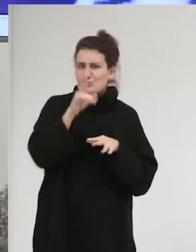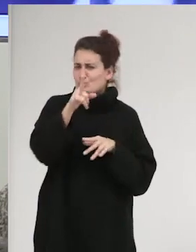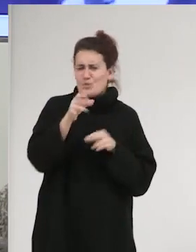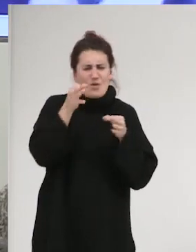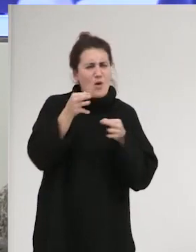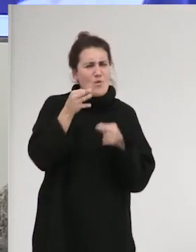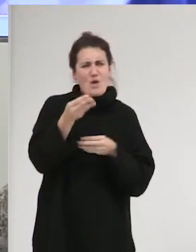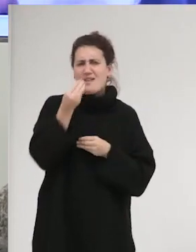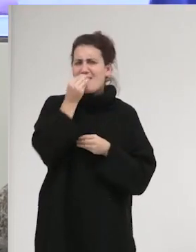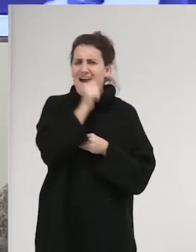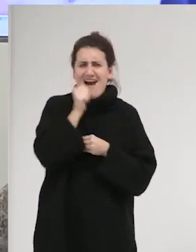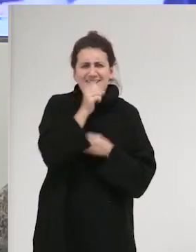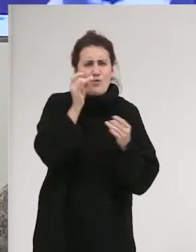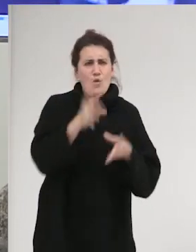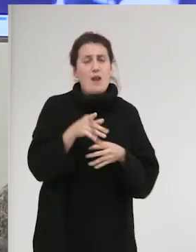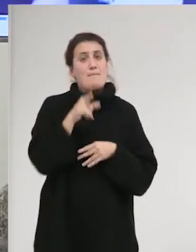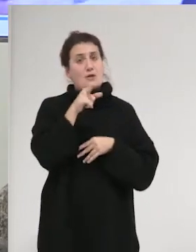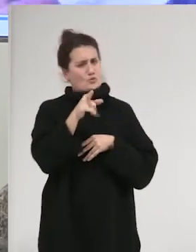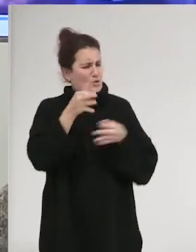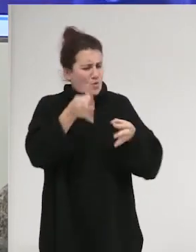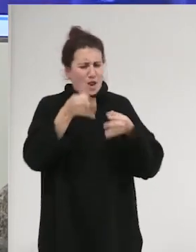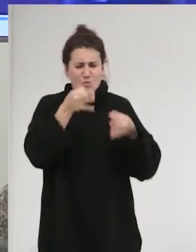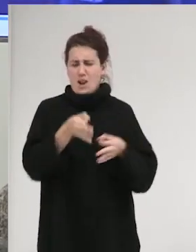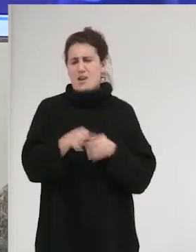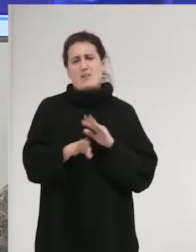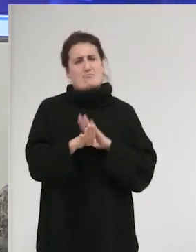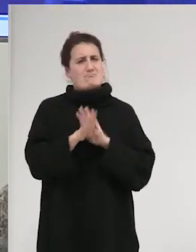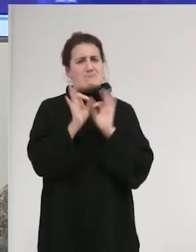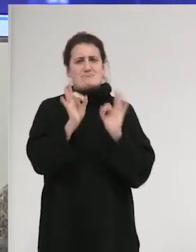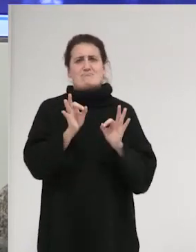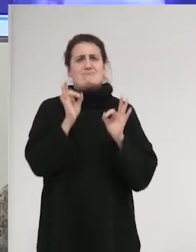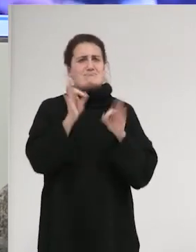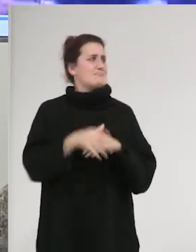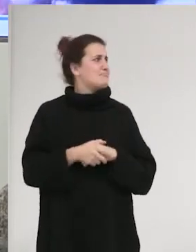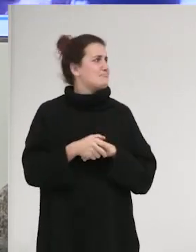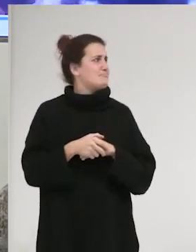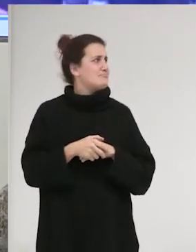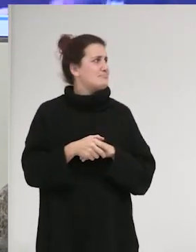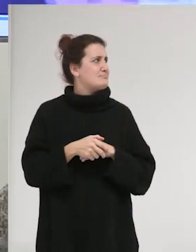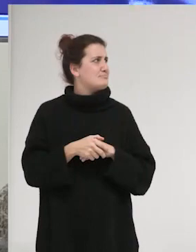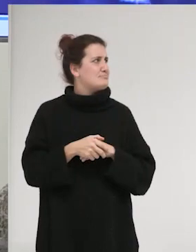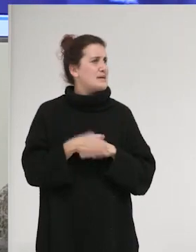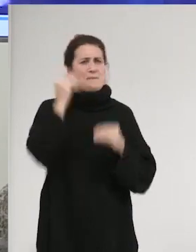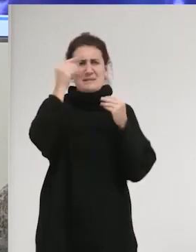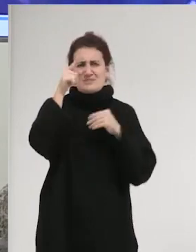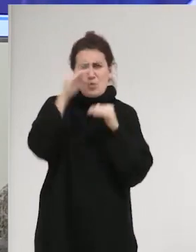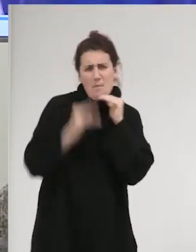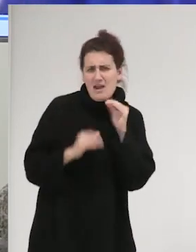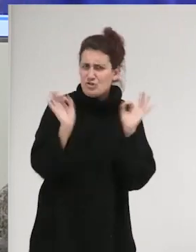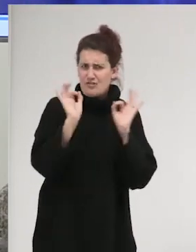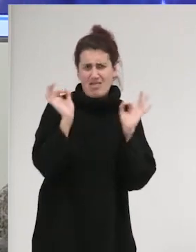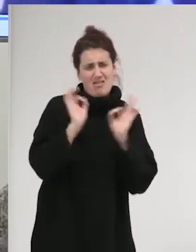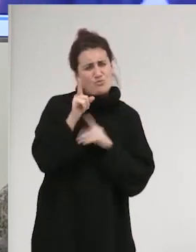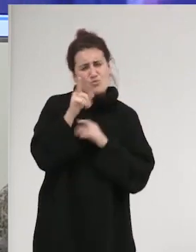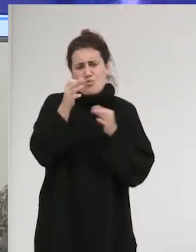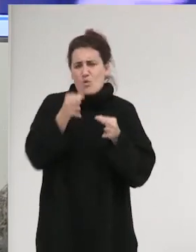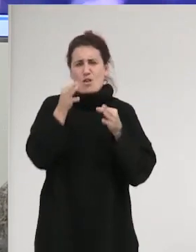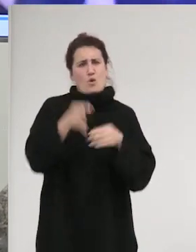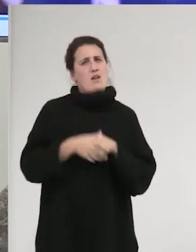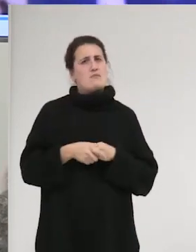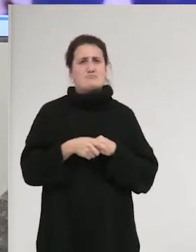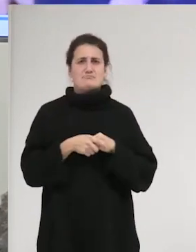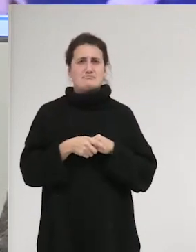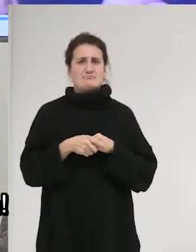igual y yo pero tu si me quedas así Y no piensas querer menos y si te quedas así